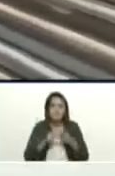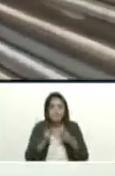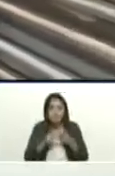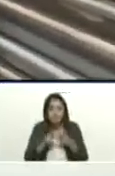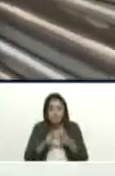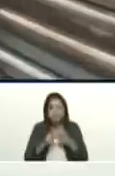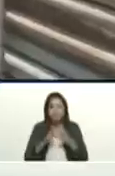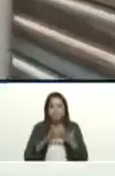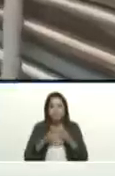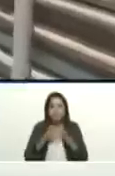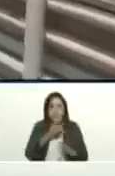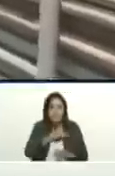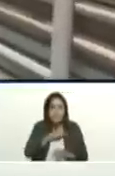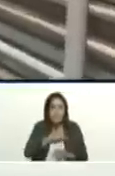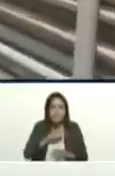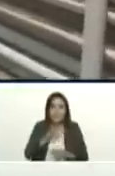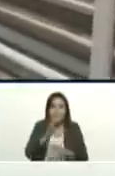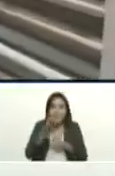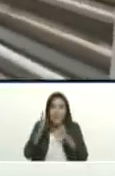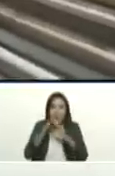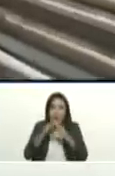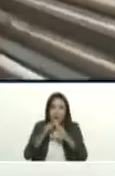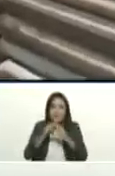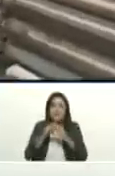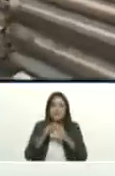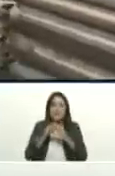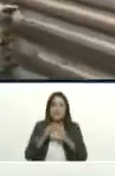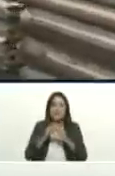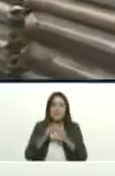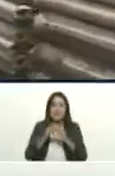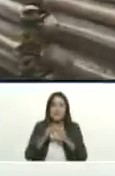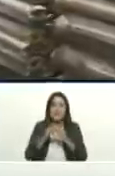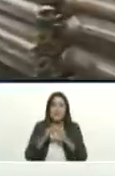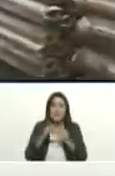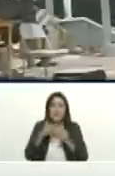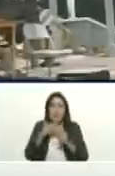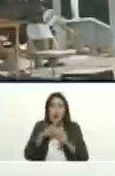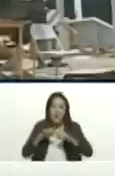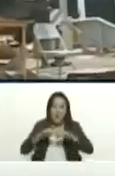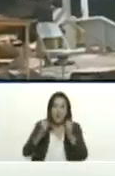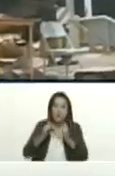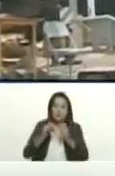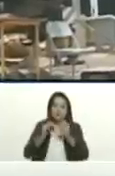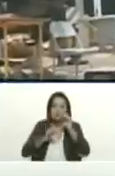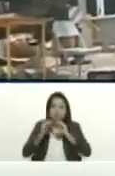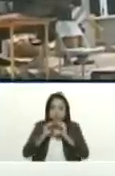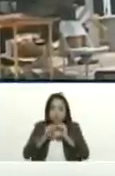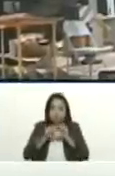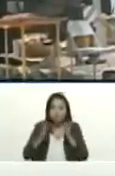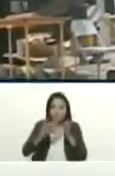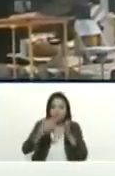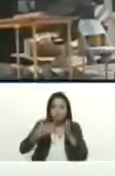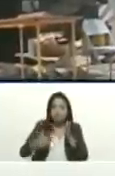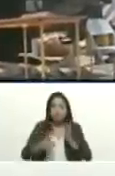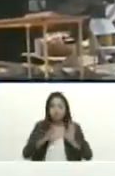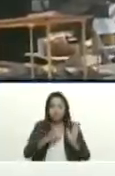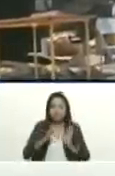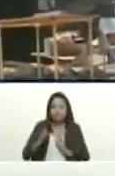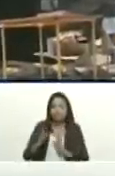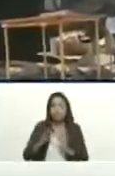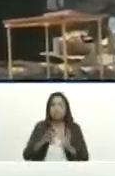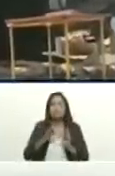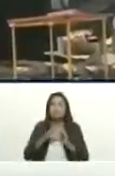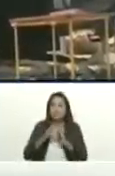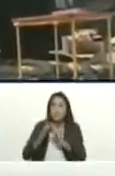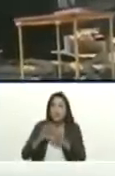barrio nuevo barrio tricolor que para ir a fondo en la reparación readecuación reurbanización de